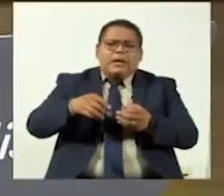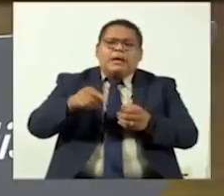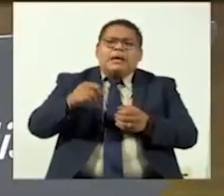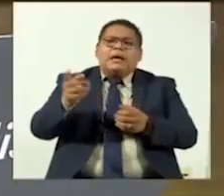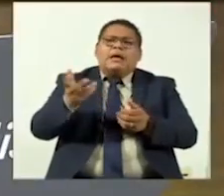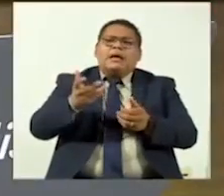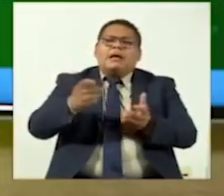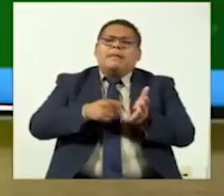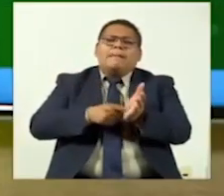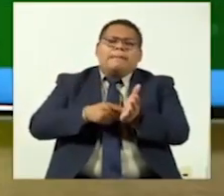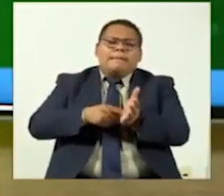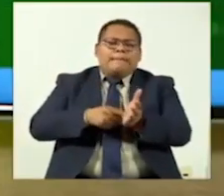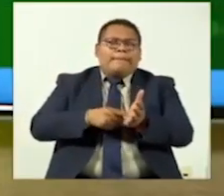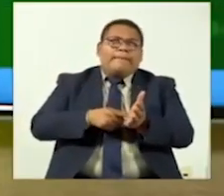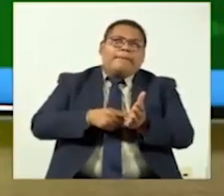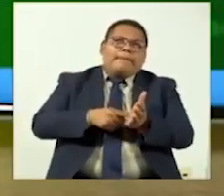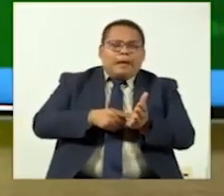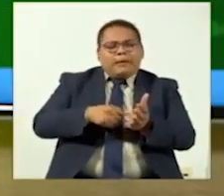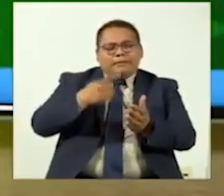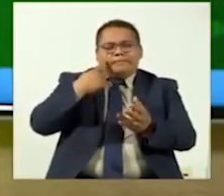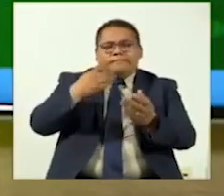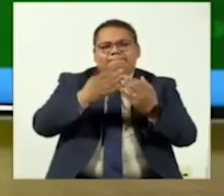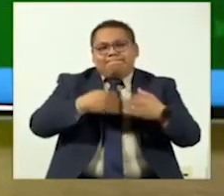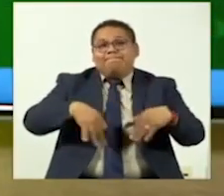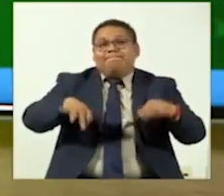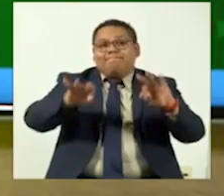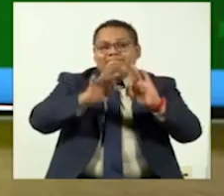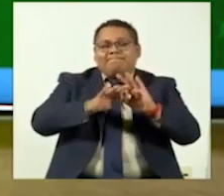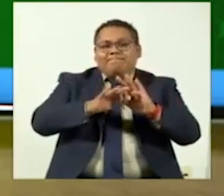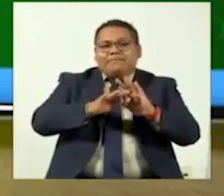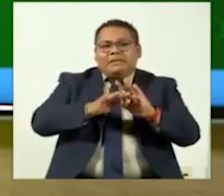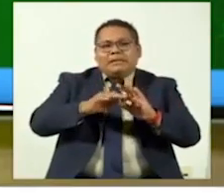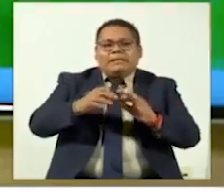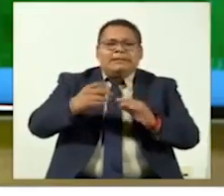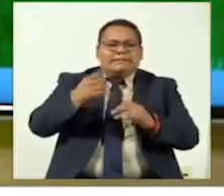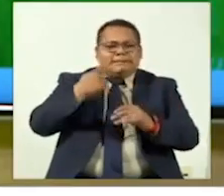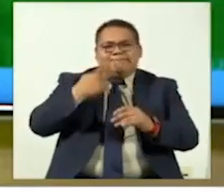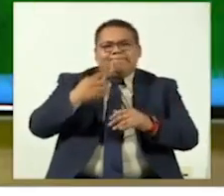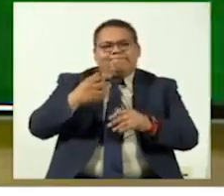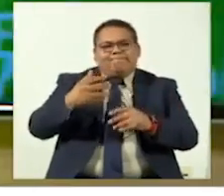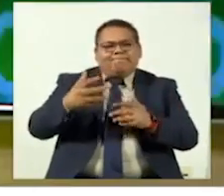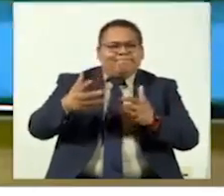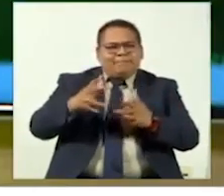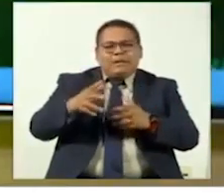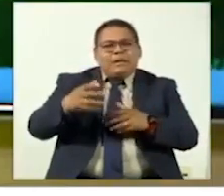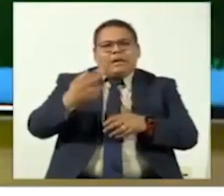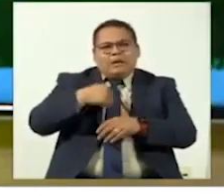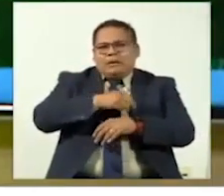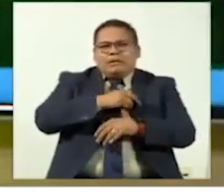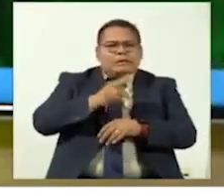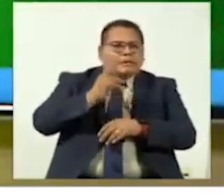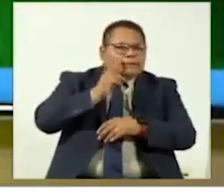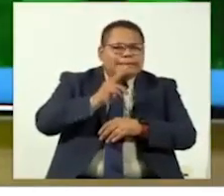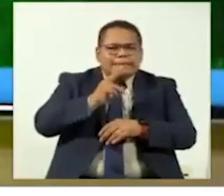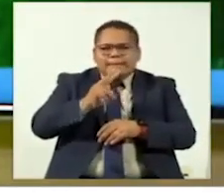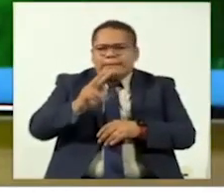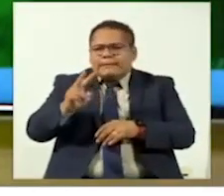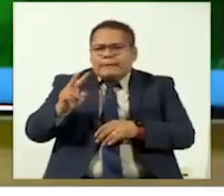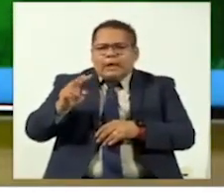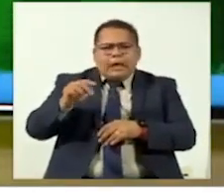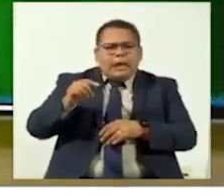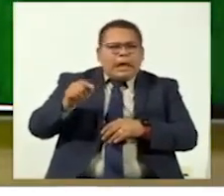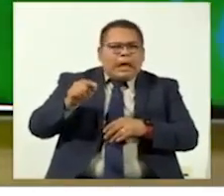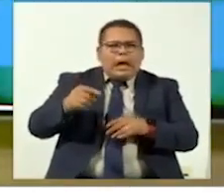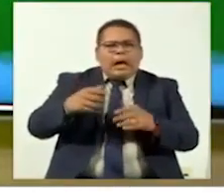presentárselos? Bien, es muy importante esta pregunta. Por lo regular, siempre estamos sondeando con diferentes